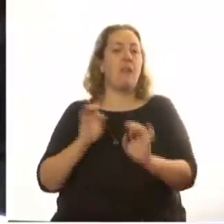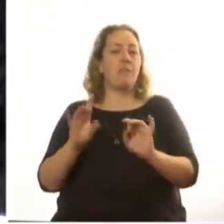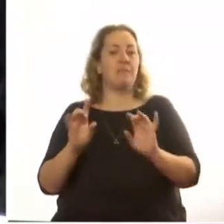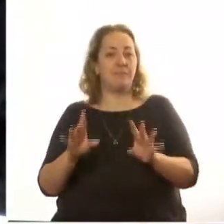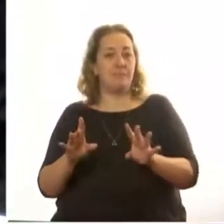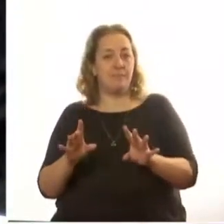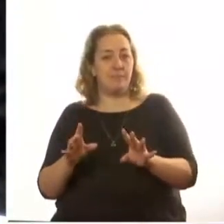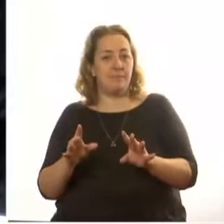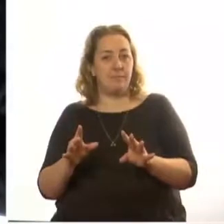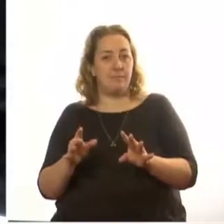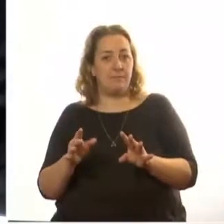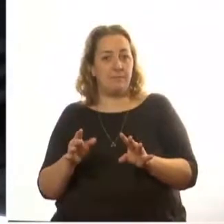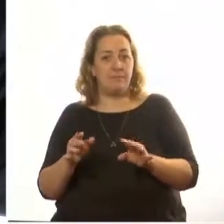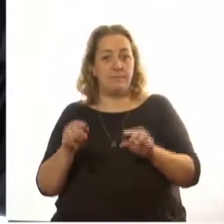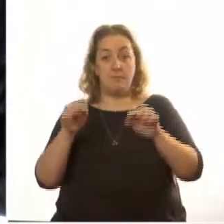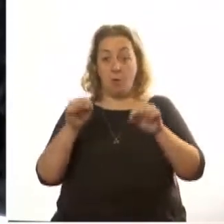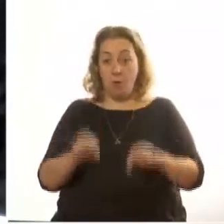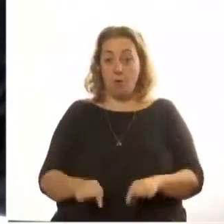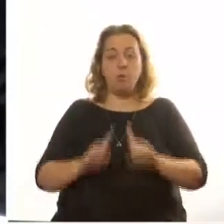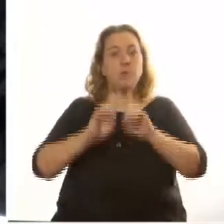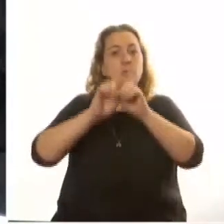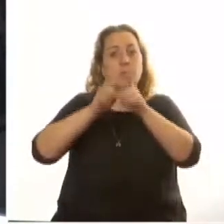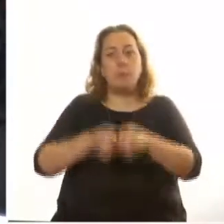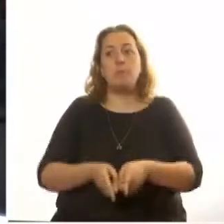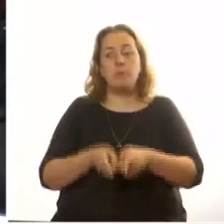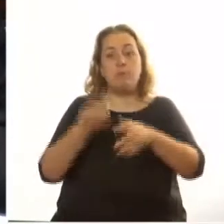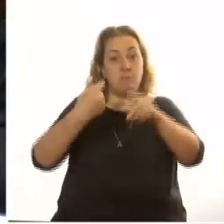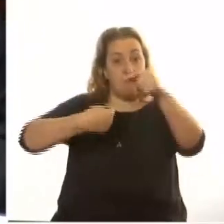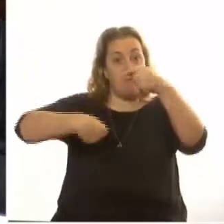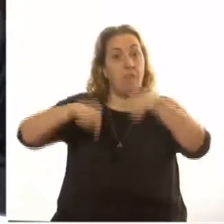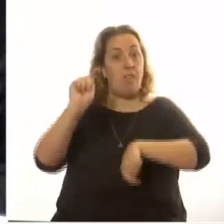Hoy aquí cerca del otro lado del charco se vende un juego